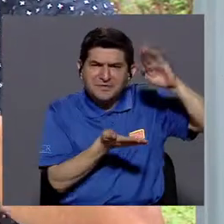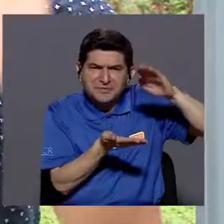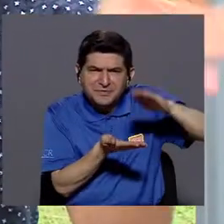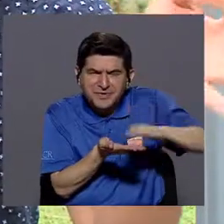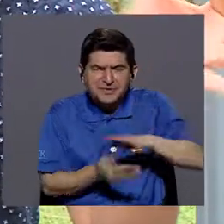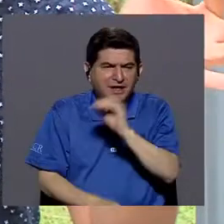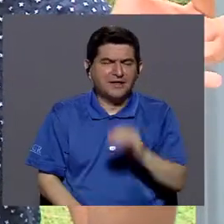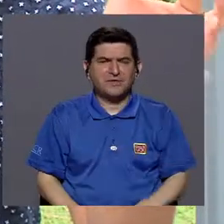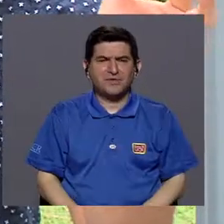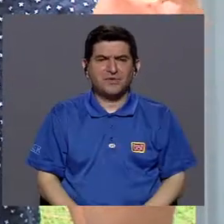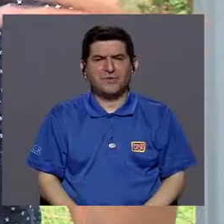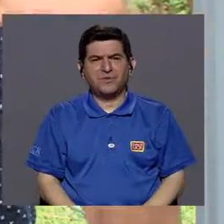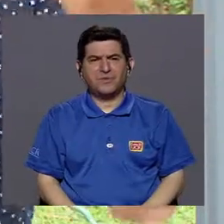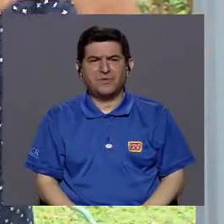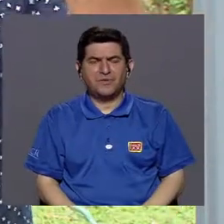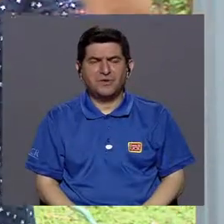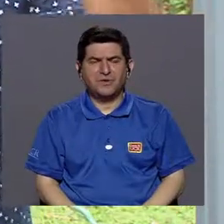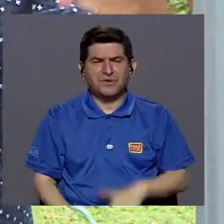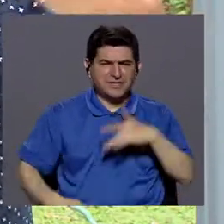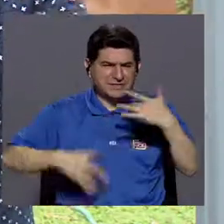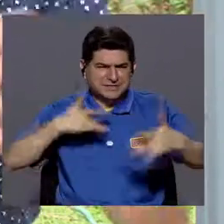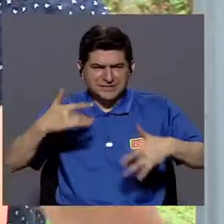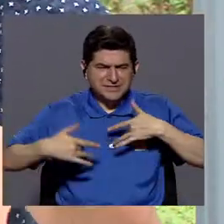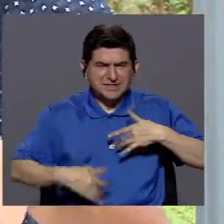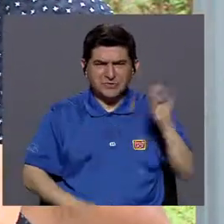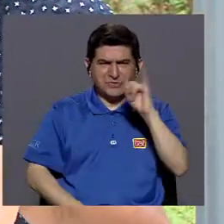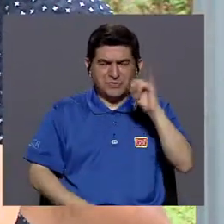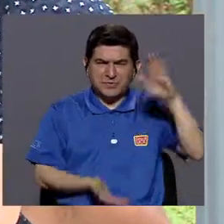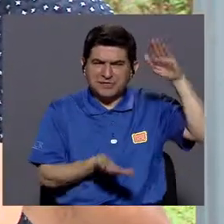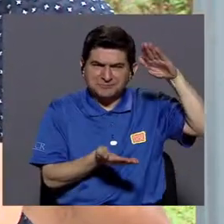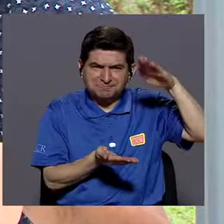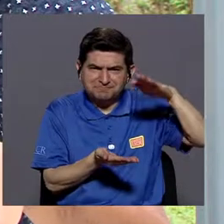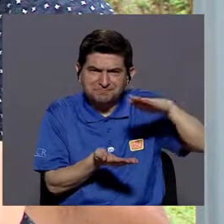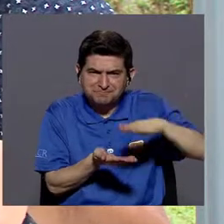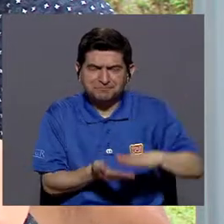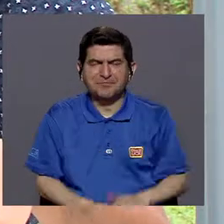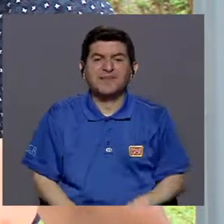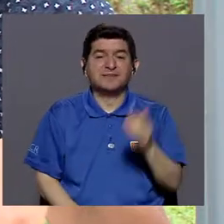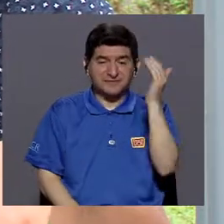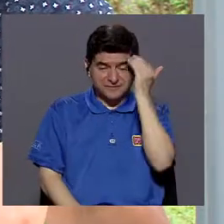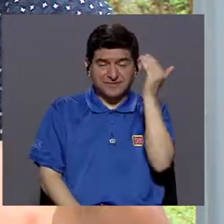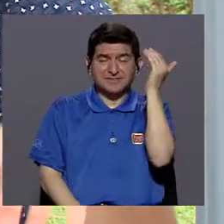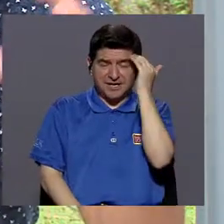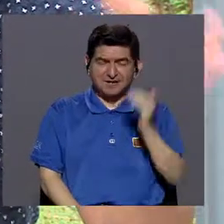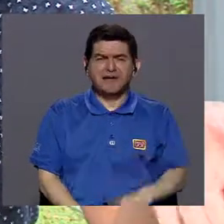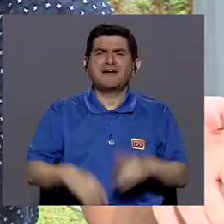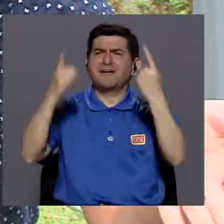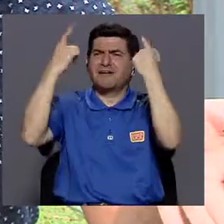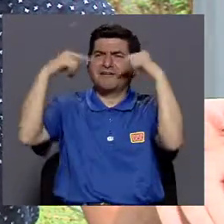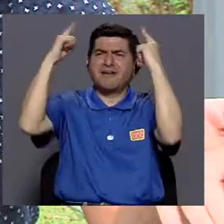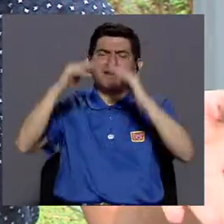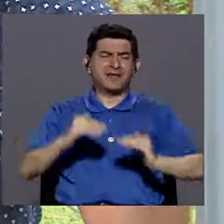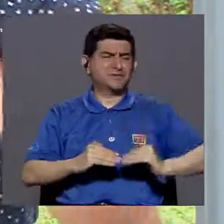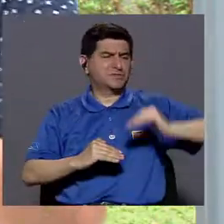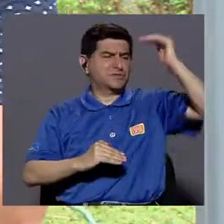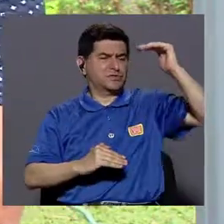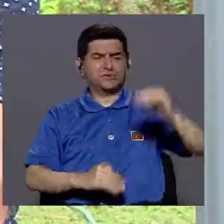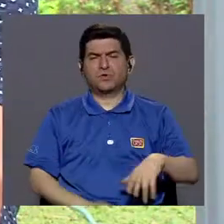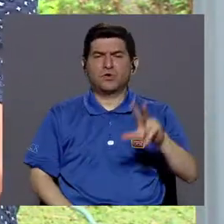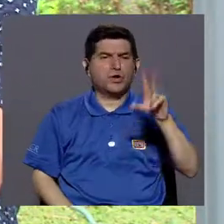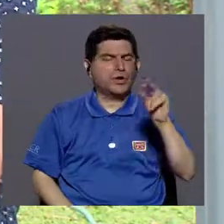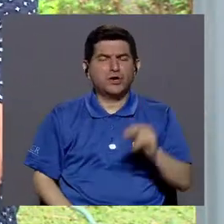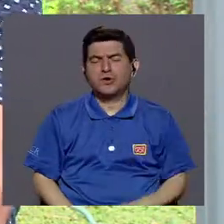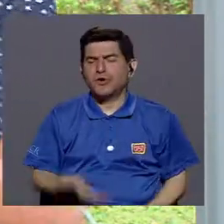manifestaciones de padecimientos infecciosos, digamos. Se sabe que la eficacia es mucho más que los